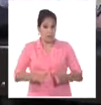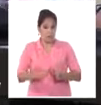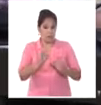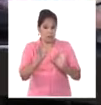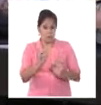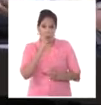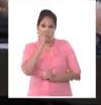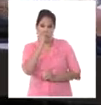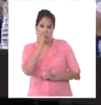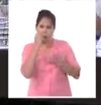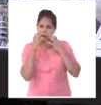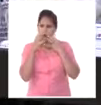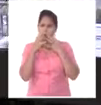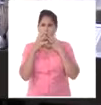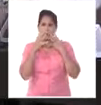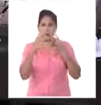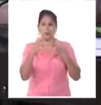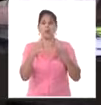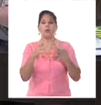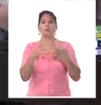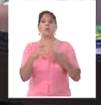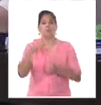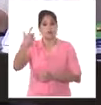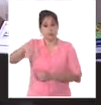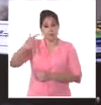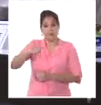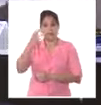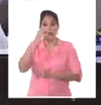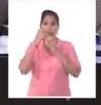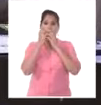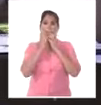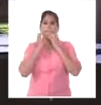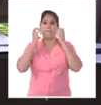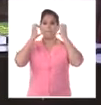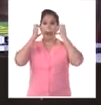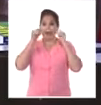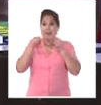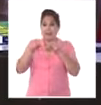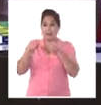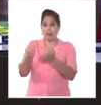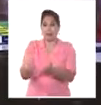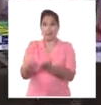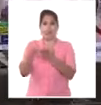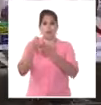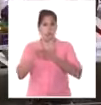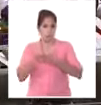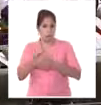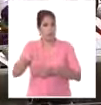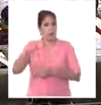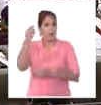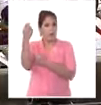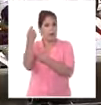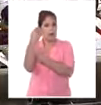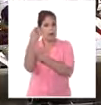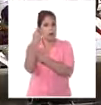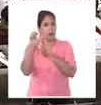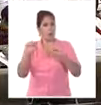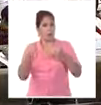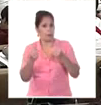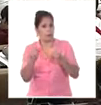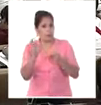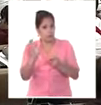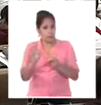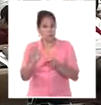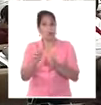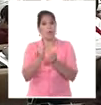caracterizó la explotación del hombre por el hombre como fuente de la cruzvalía y esencia del capitalismo, y